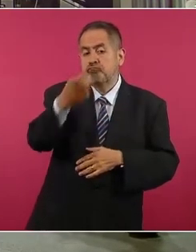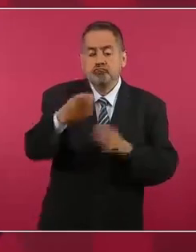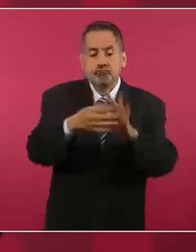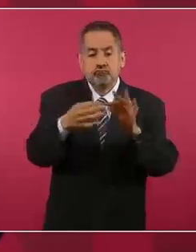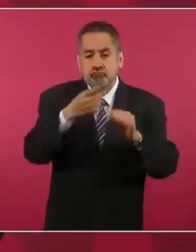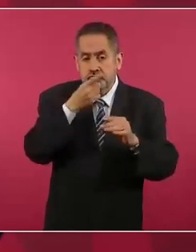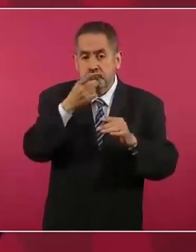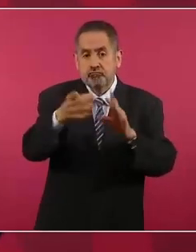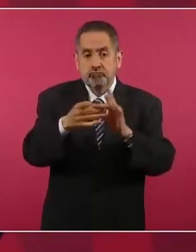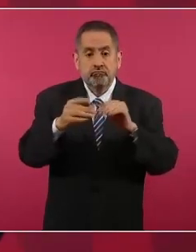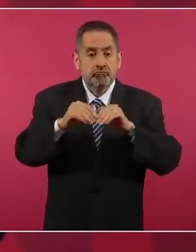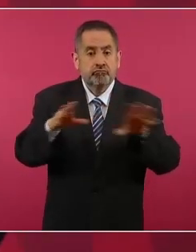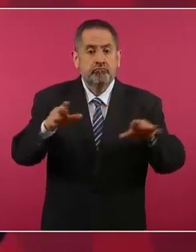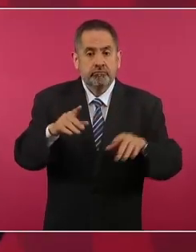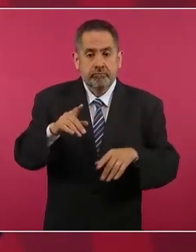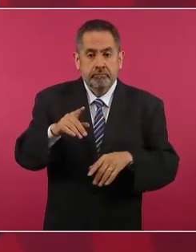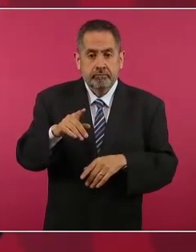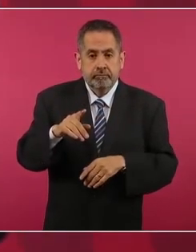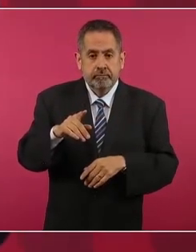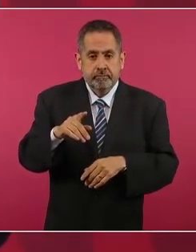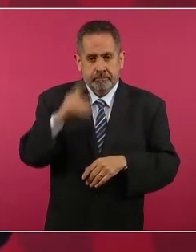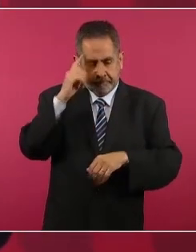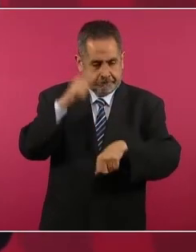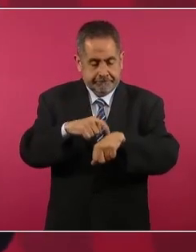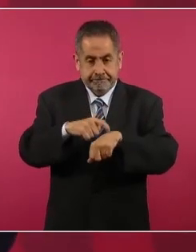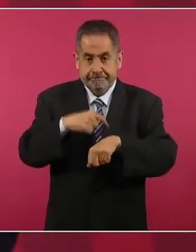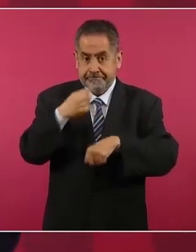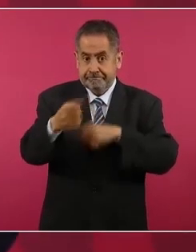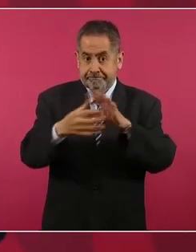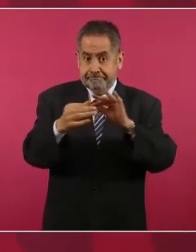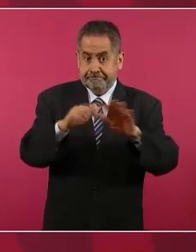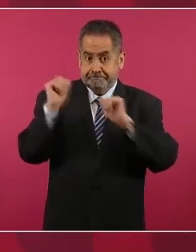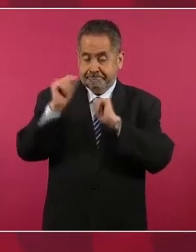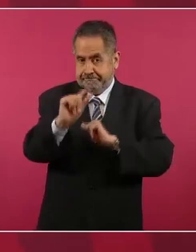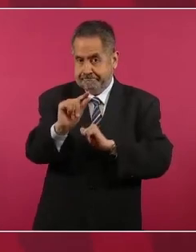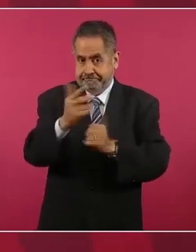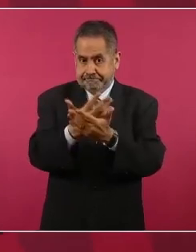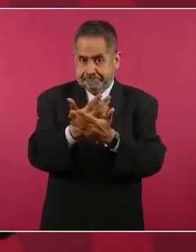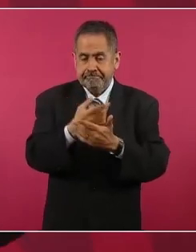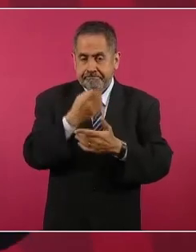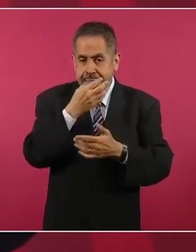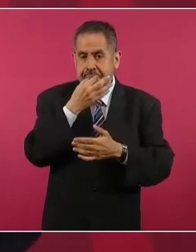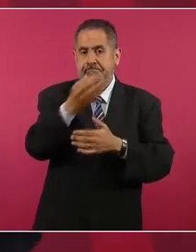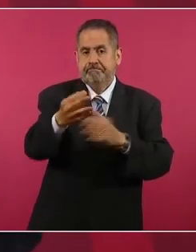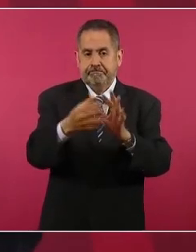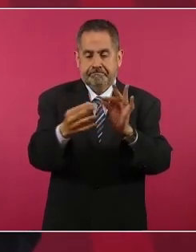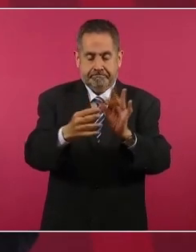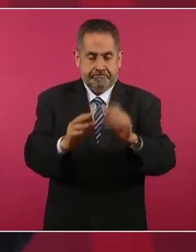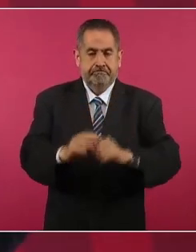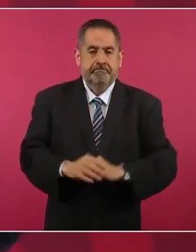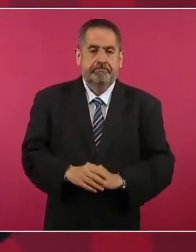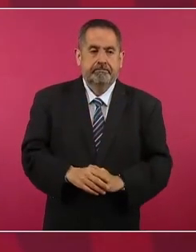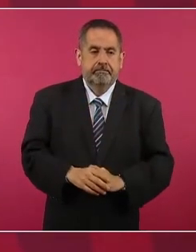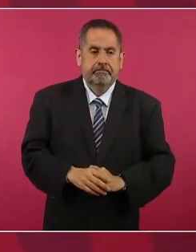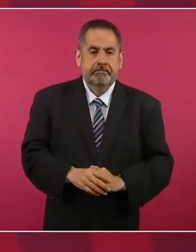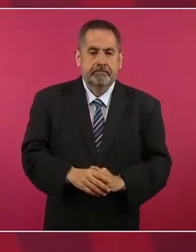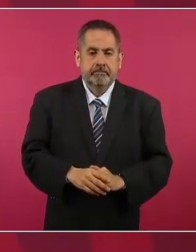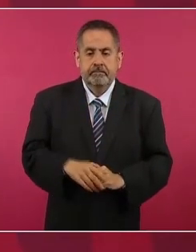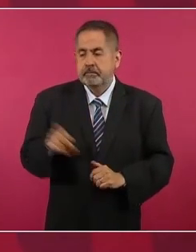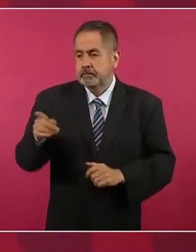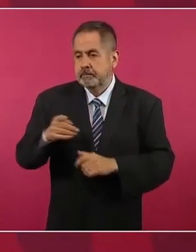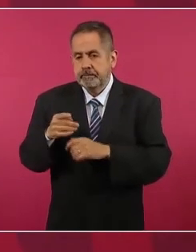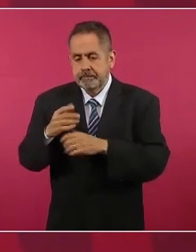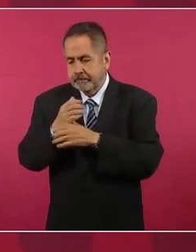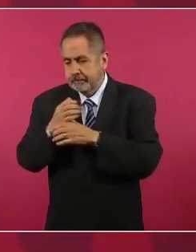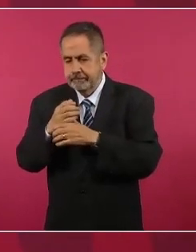tengo algo yo que decirles y me voy a llevar otro tiempecito antes de irnos a desayunar, al café con